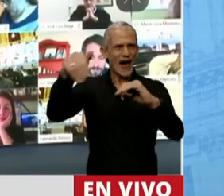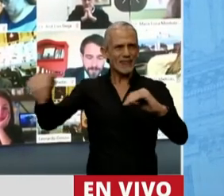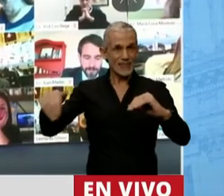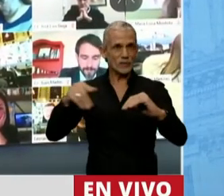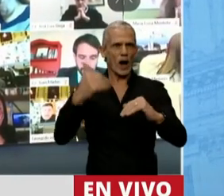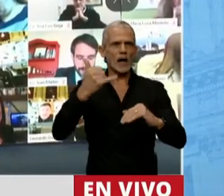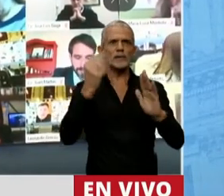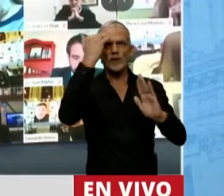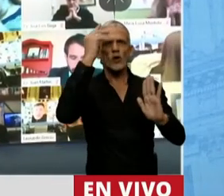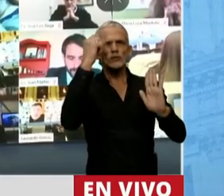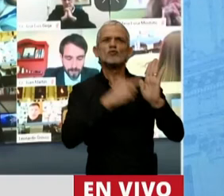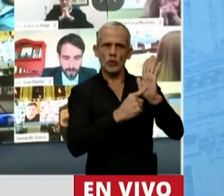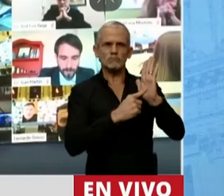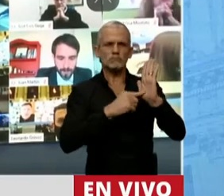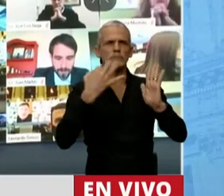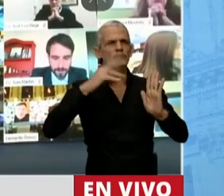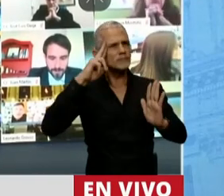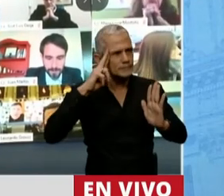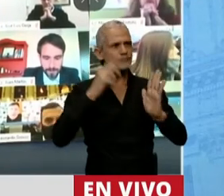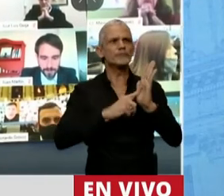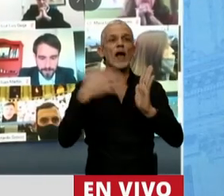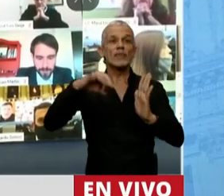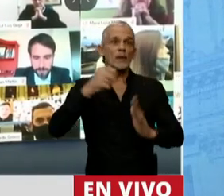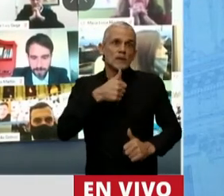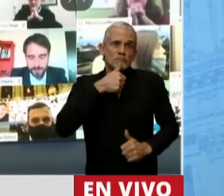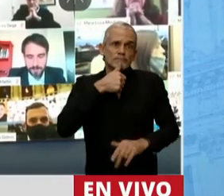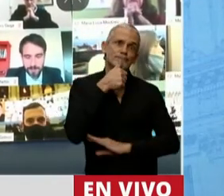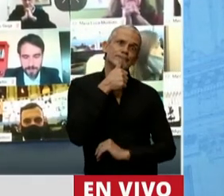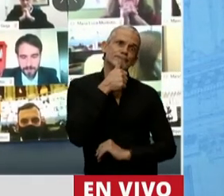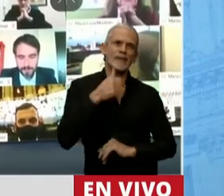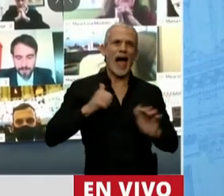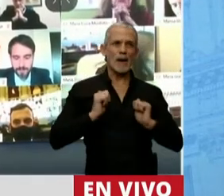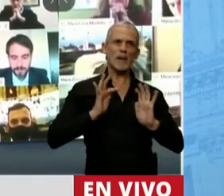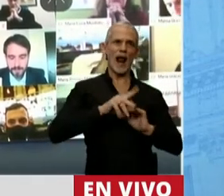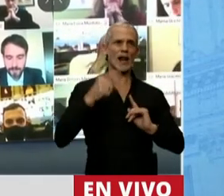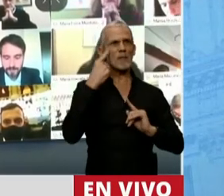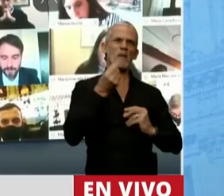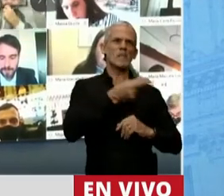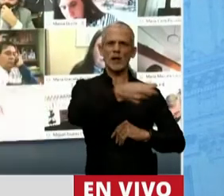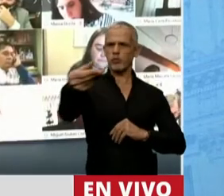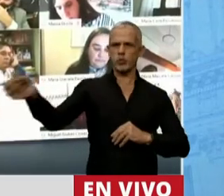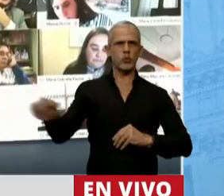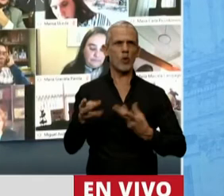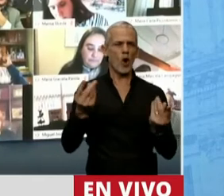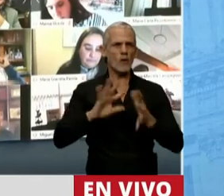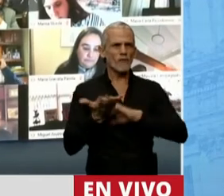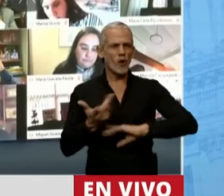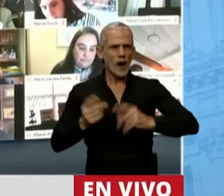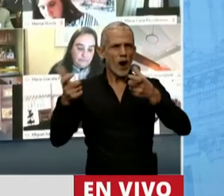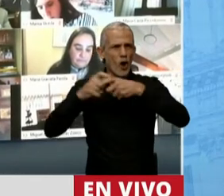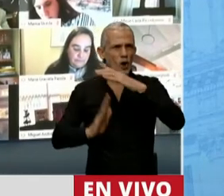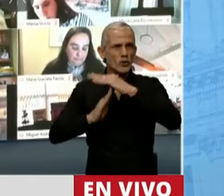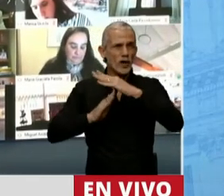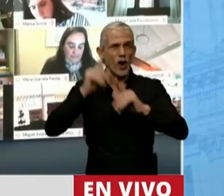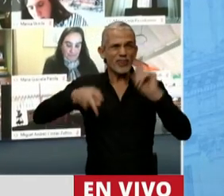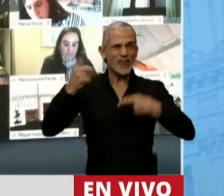constitucional de hacerlo, se van a tener que dedicar a tomar mate. Y este sistema, en vez de ser un sistema universitario efectivamente